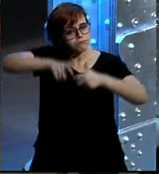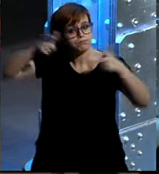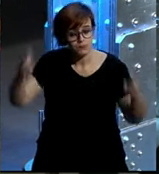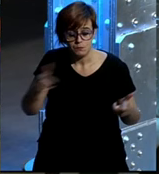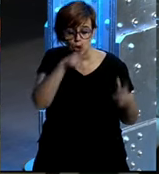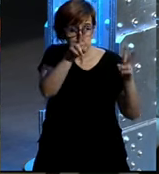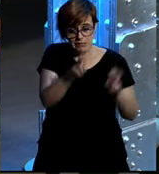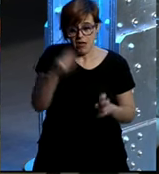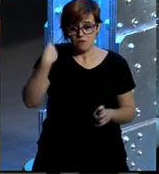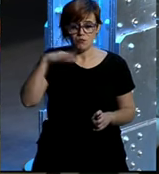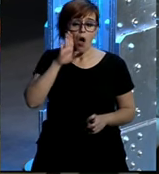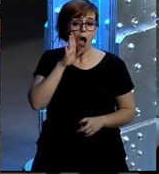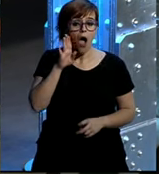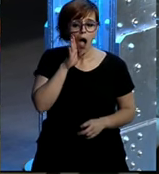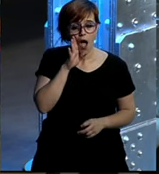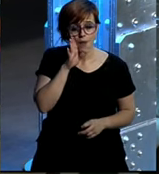temas que os comentaba antes, ¿no?